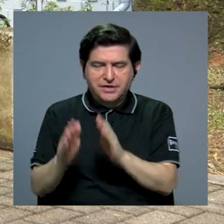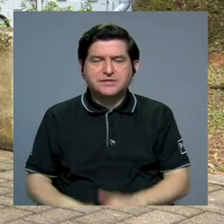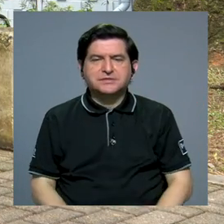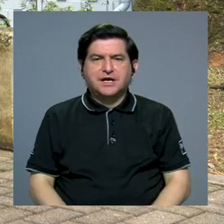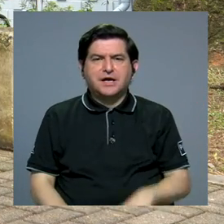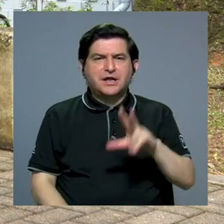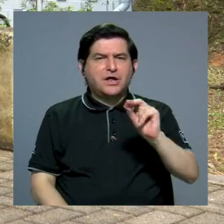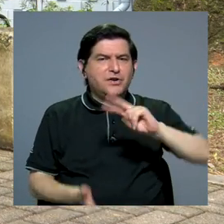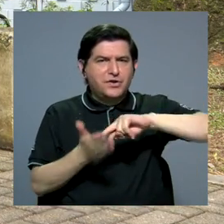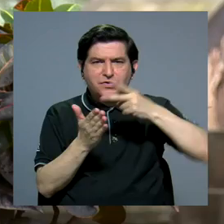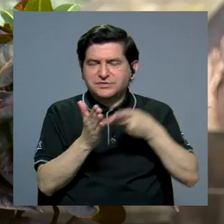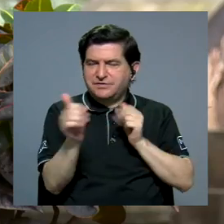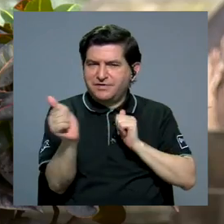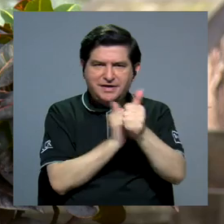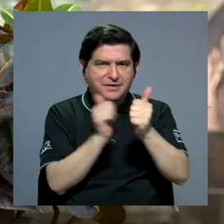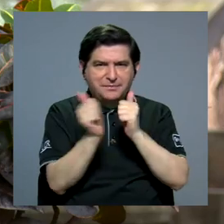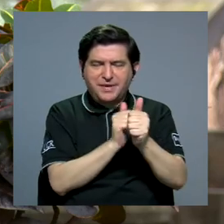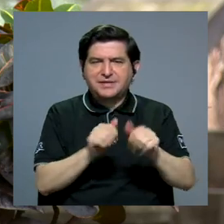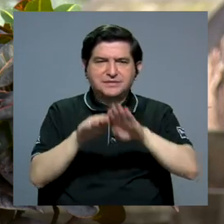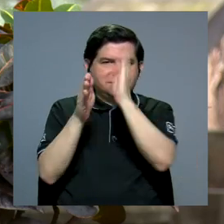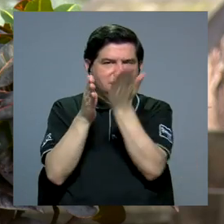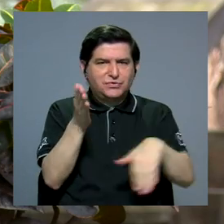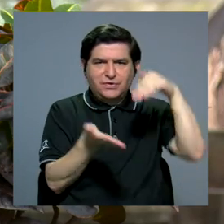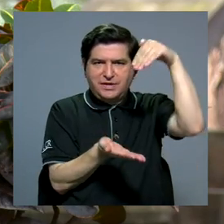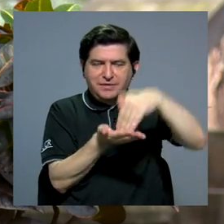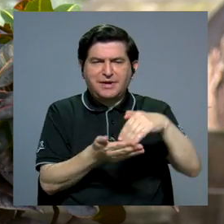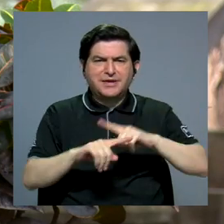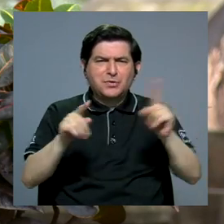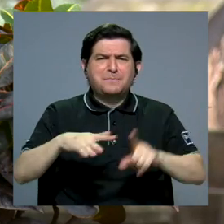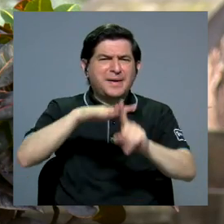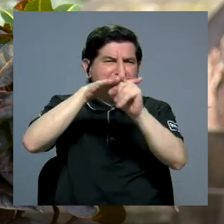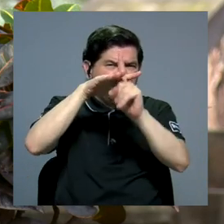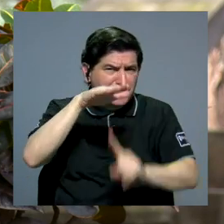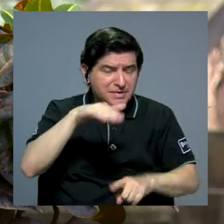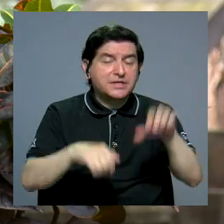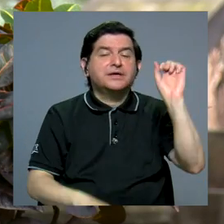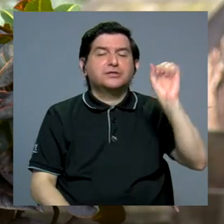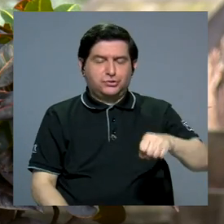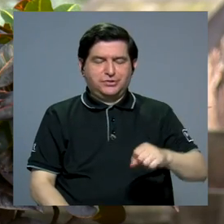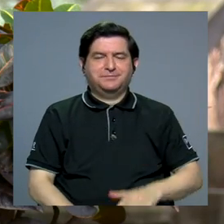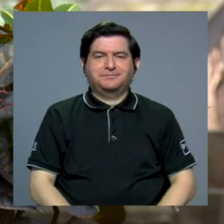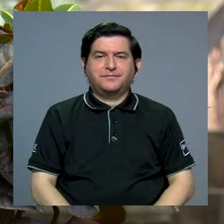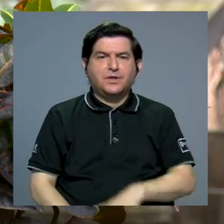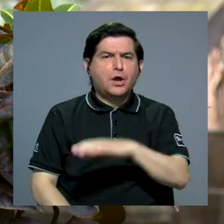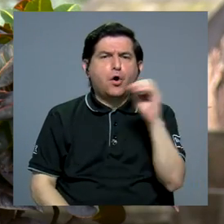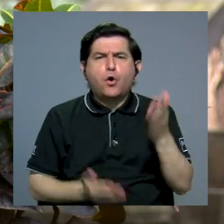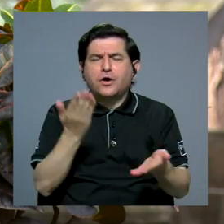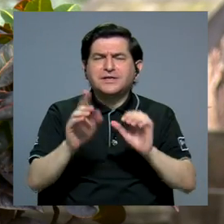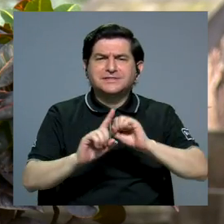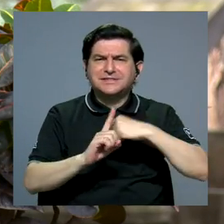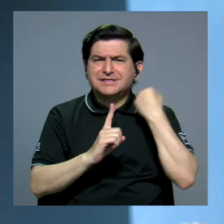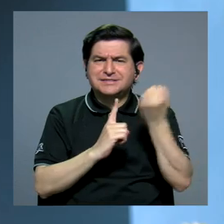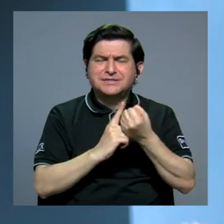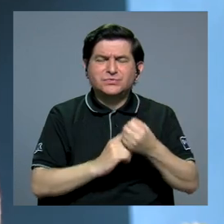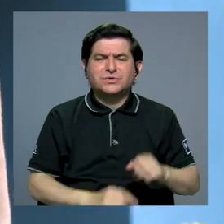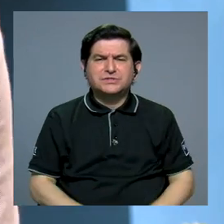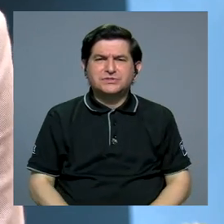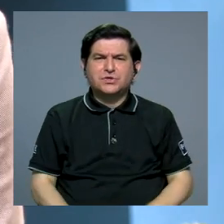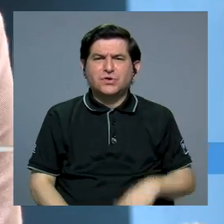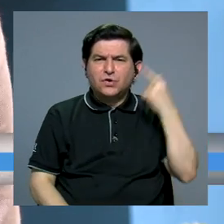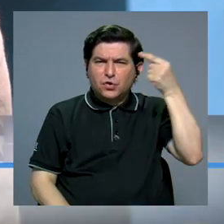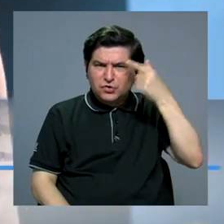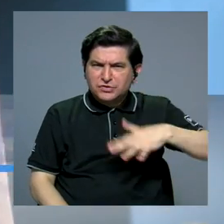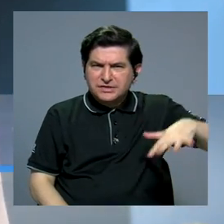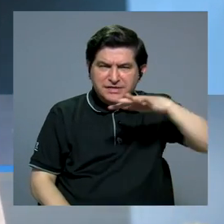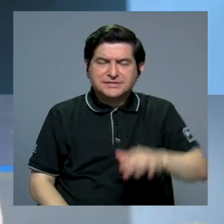no pasara por el Valle Central. ¿Pero era invisibilidad, Guillermo? Sí. ¿O era una acción de Estado? Bueno,